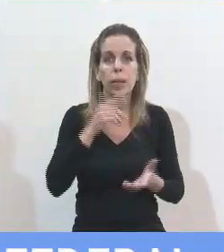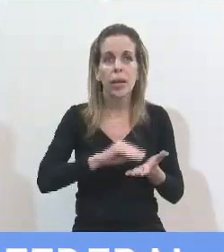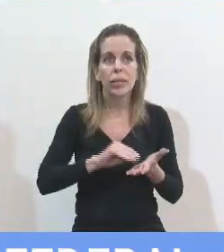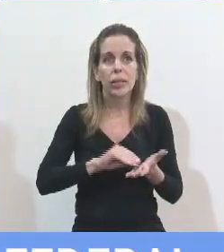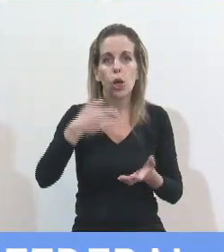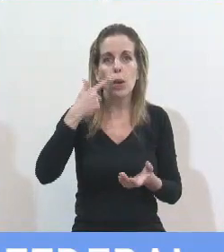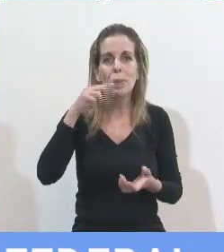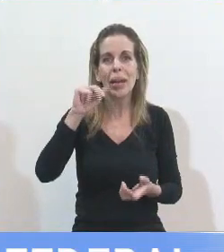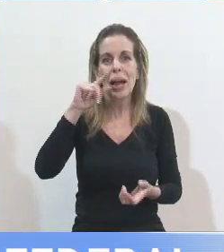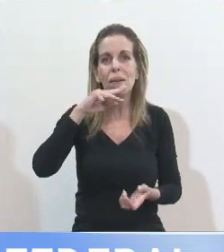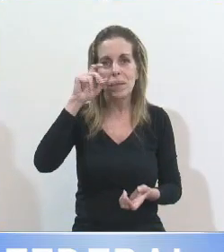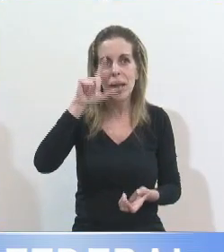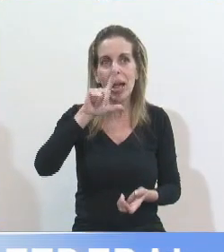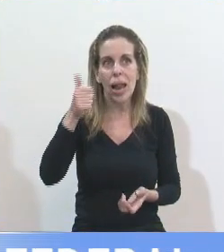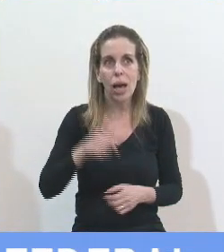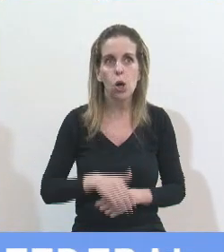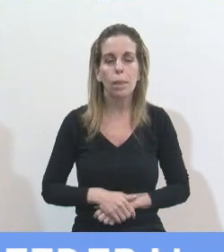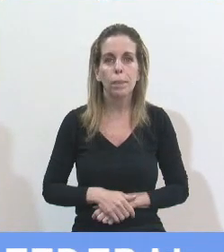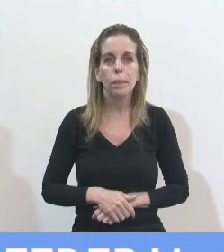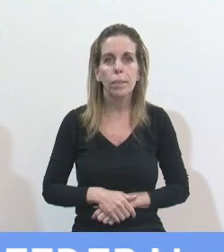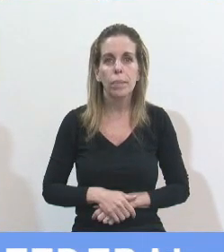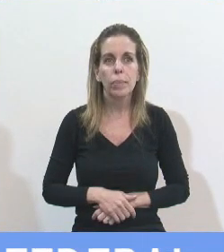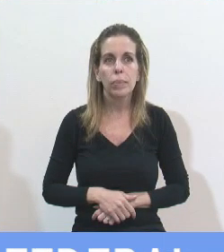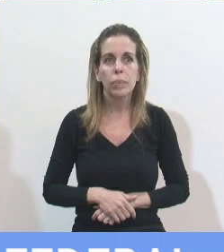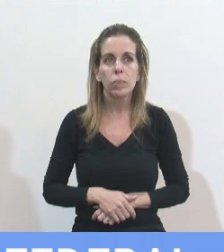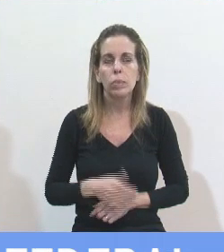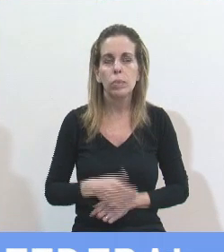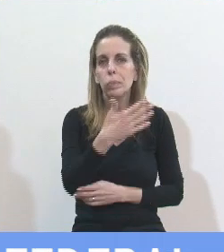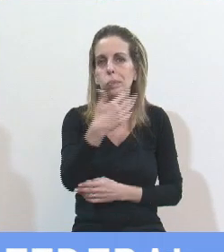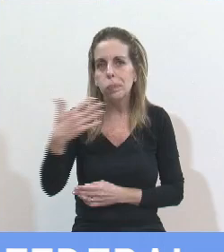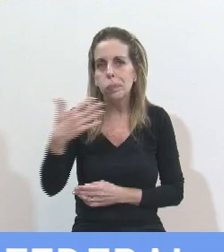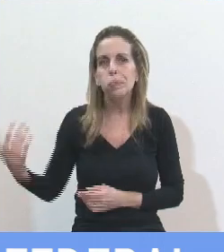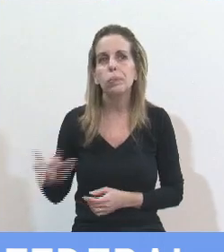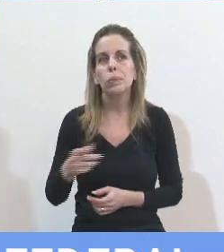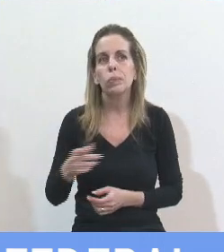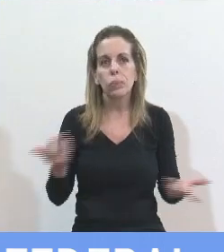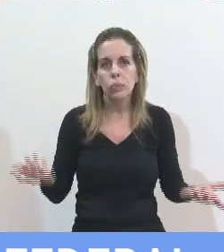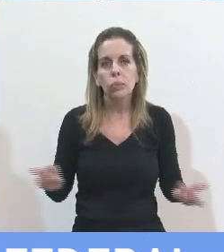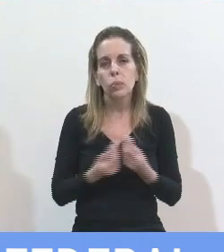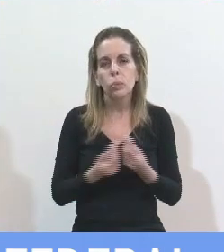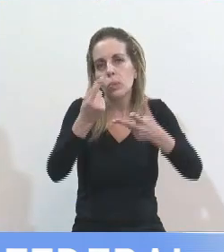Señora Presidenta, bueno, se ha hablado mucho y se ha